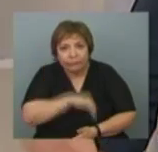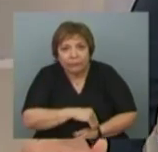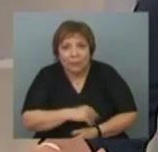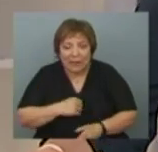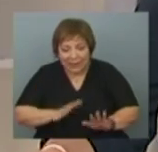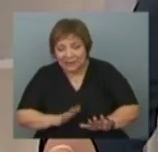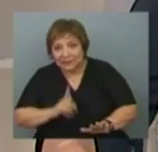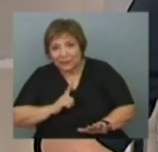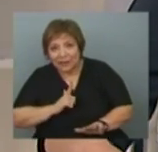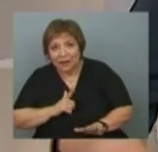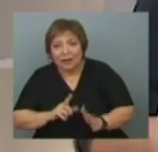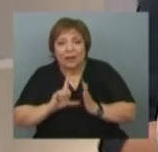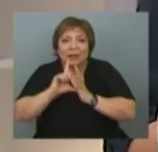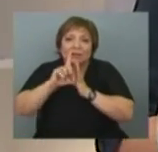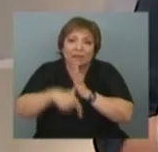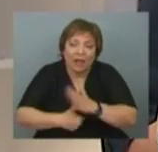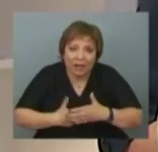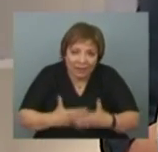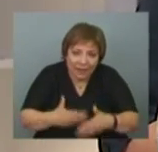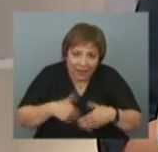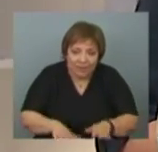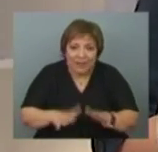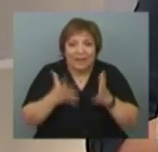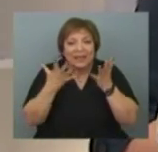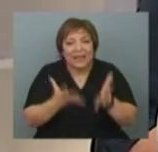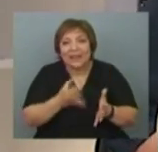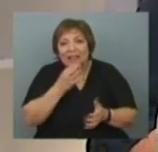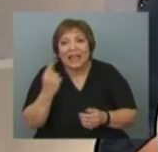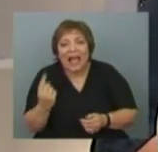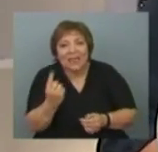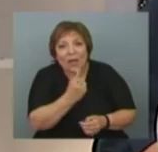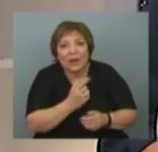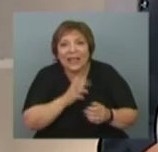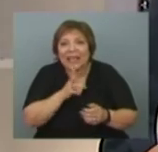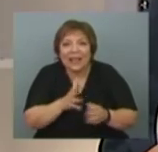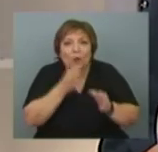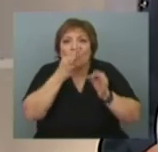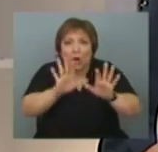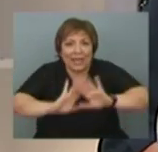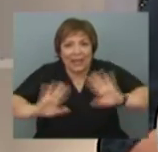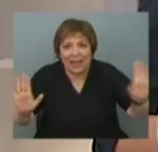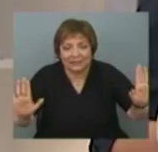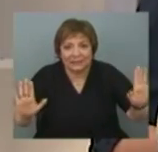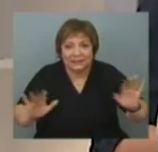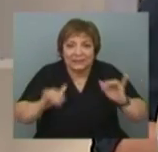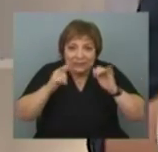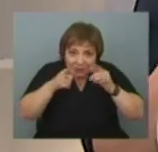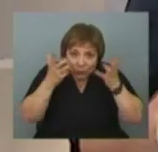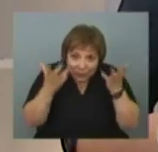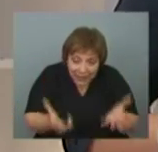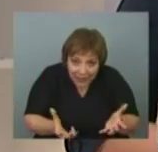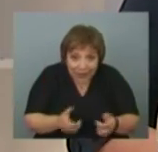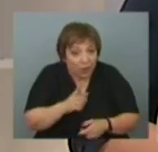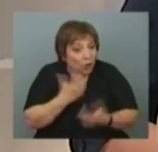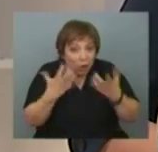porque es una maternidad más tardía. O sea, dicho de otra manera, que cada uno tenga la cantidad de hijos que quiere, es decir, al que aspira, si no